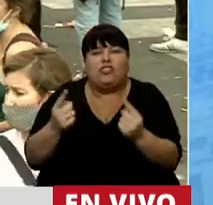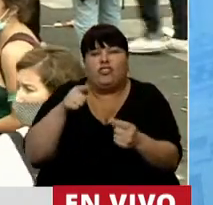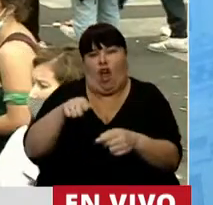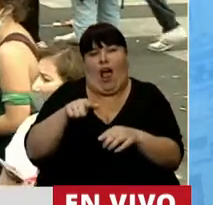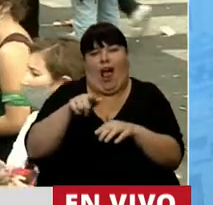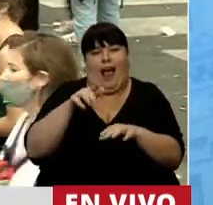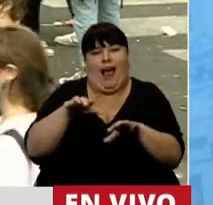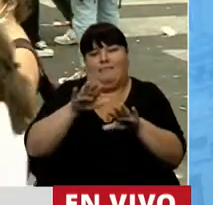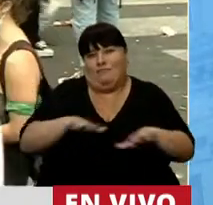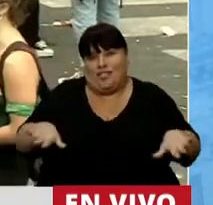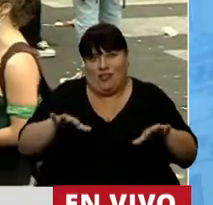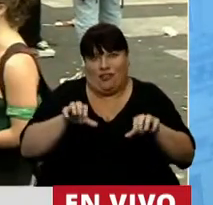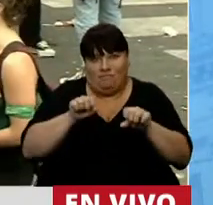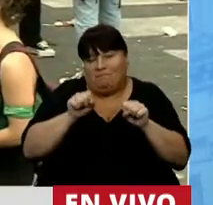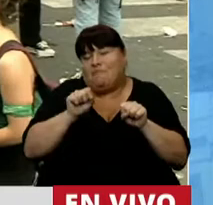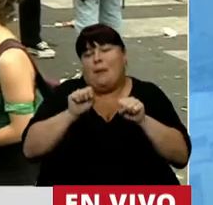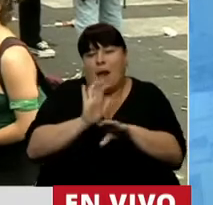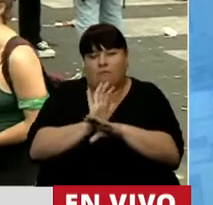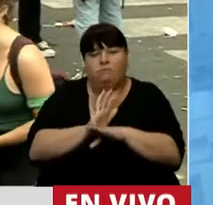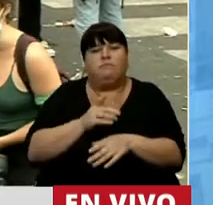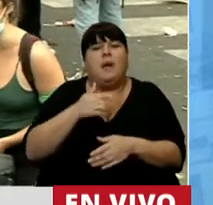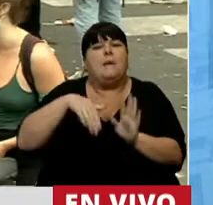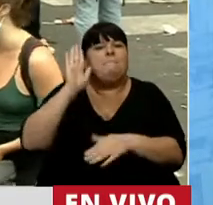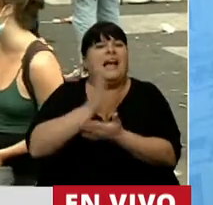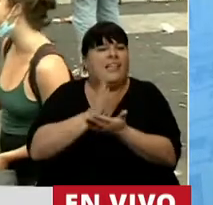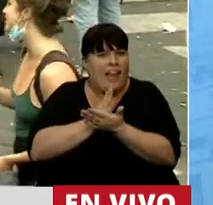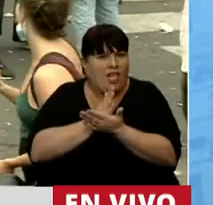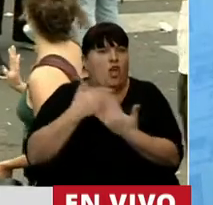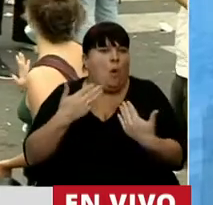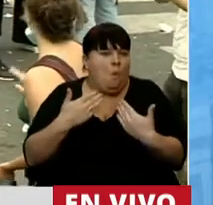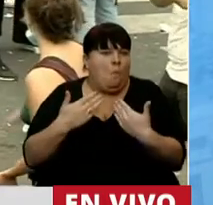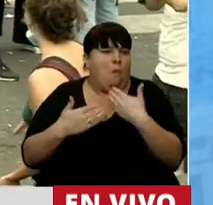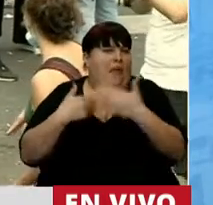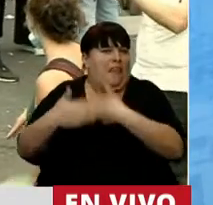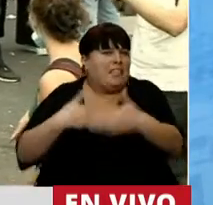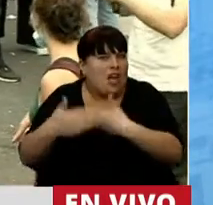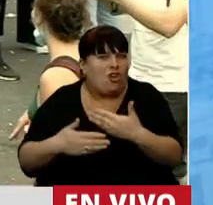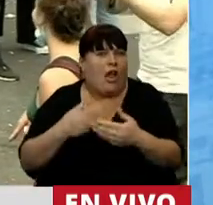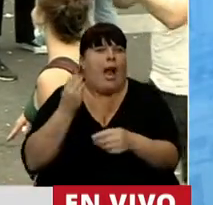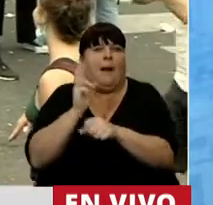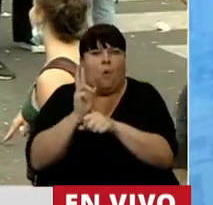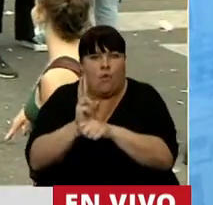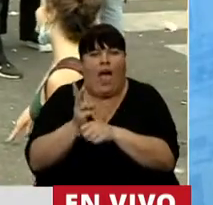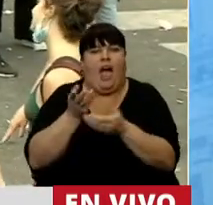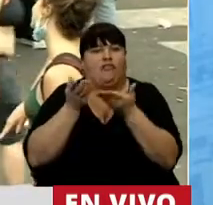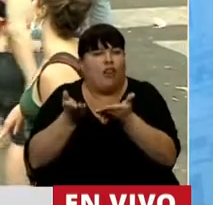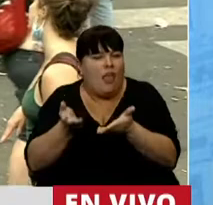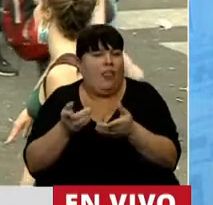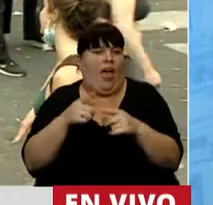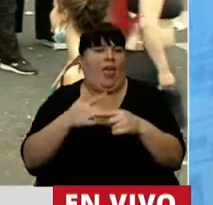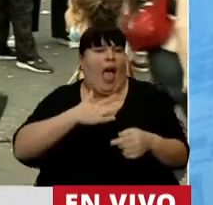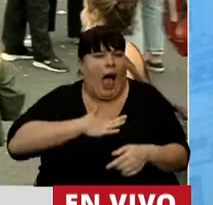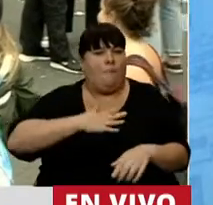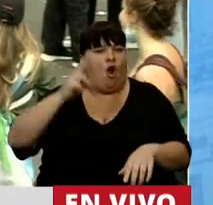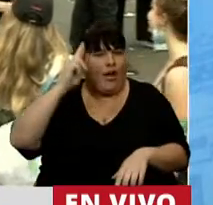infancia temprana. Ampliando derechos podremos desarrollarnos en cuidados, en solidaridad, en